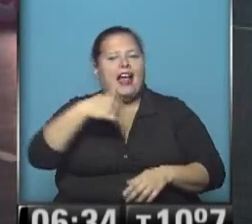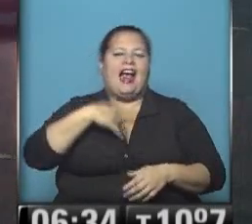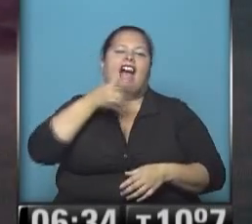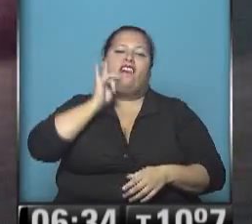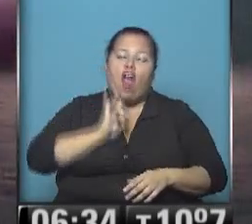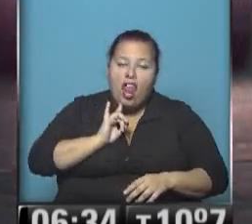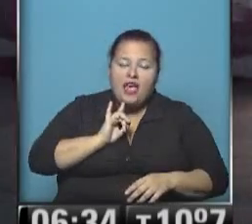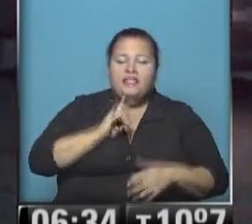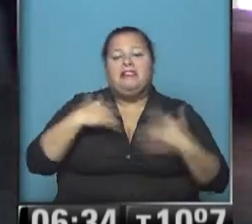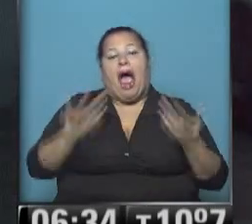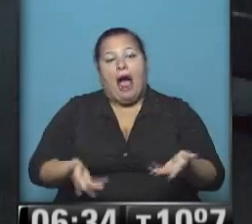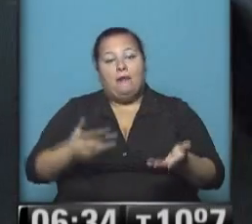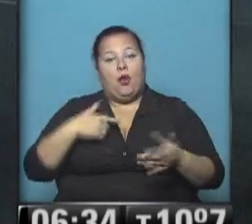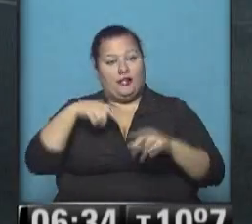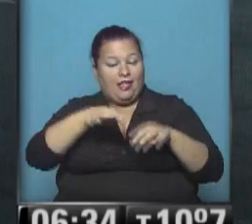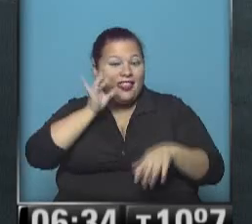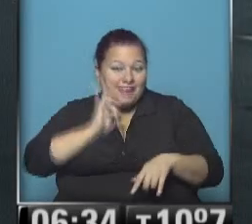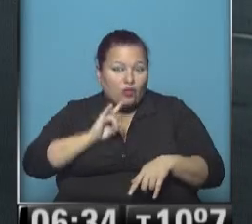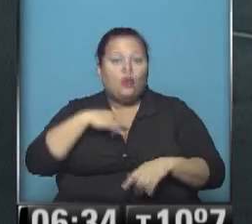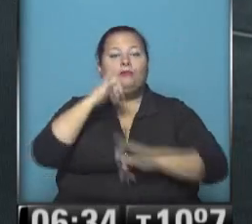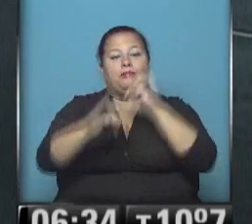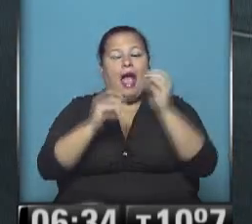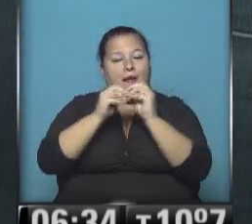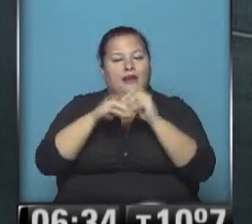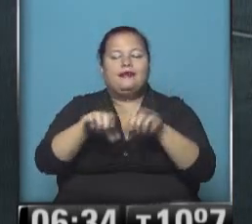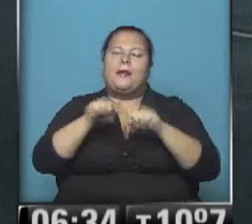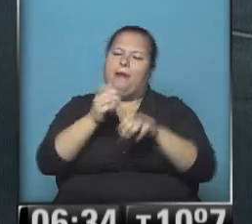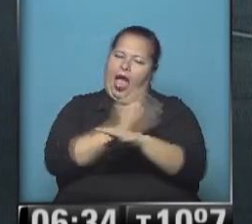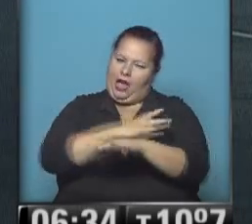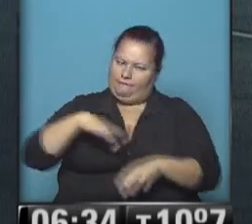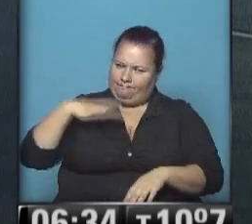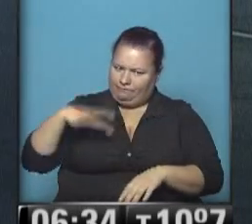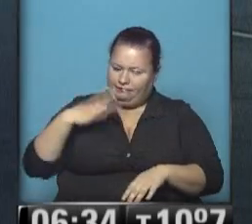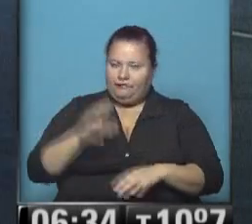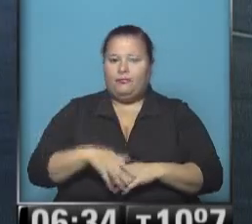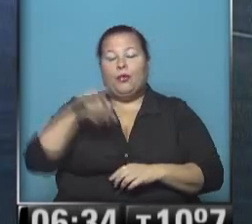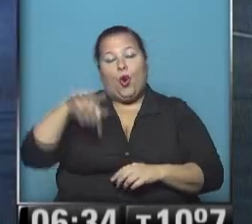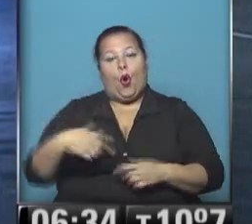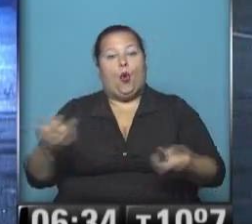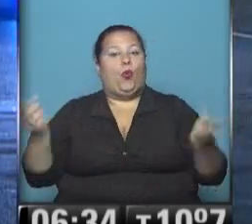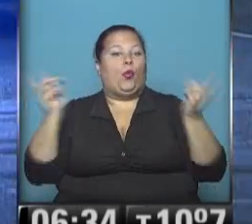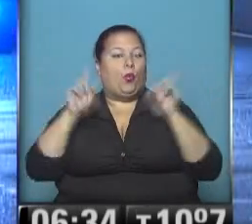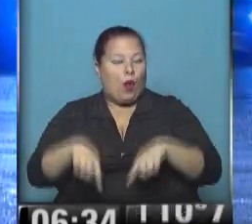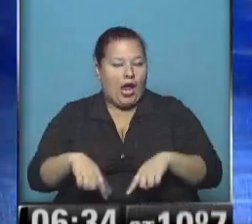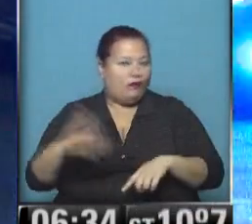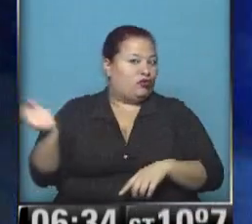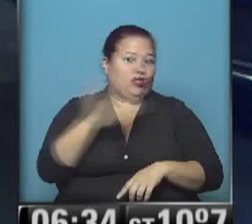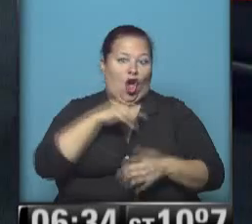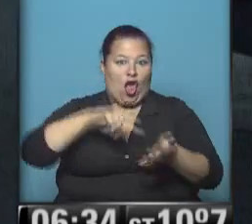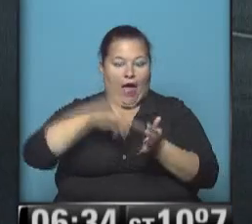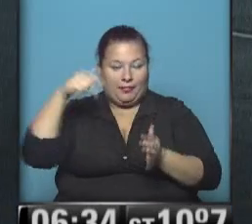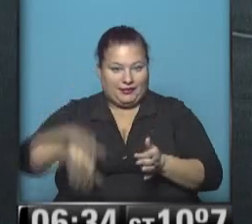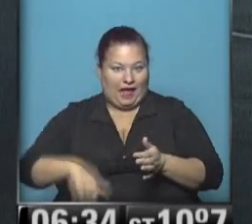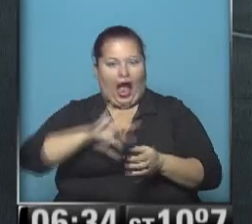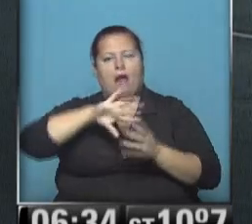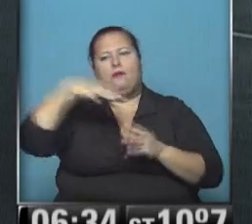con leche y mientras lo hacemos le decimos a nuestros amigos que salgan con tiempo, que hoy han vuelto todos en Capital Federal